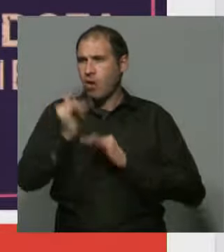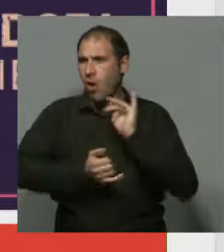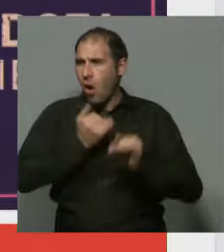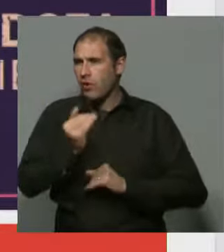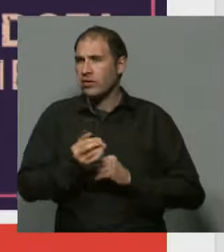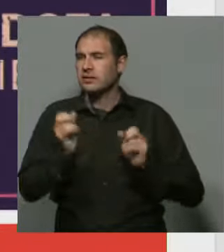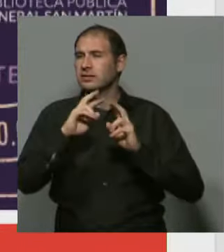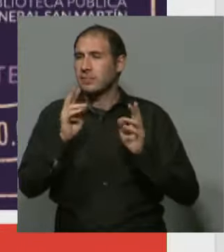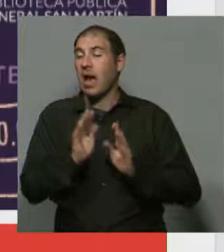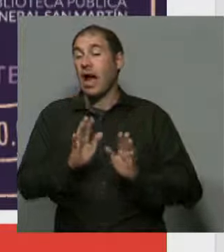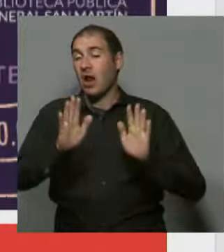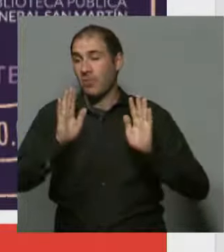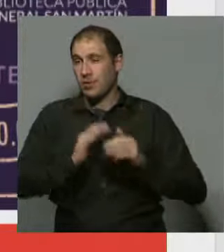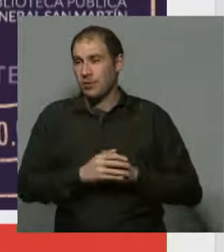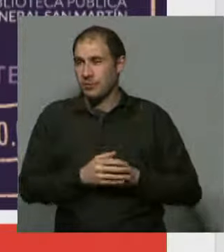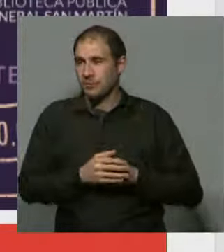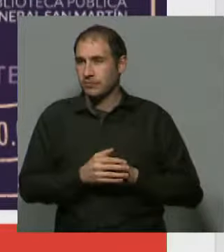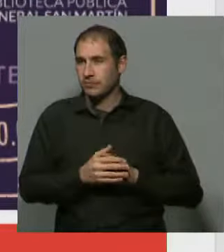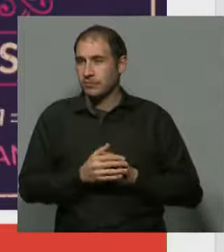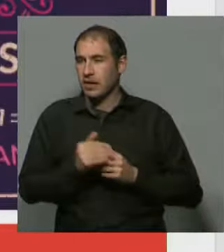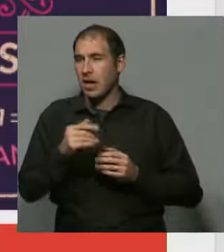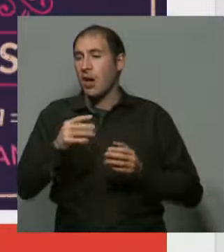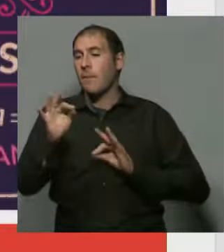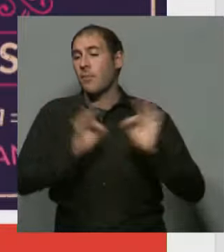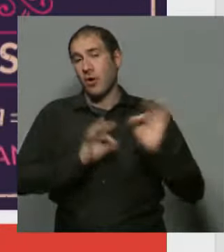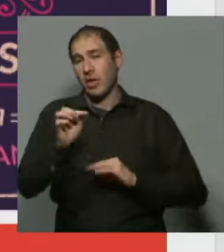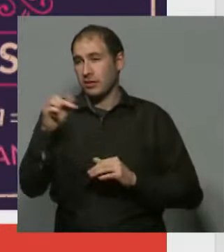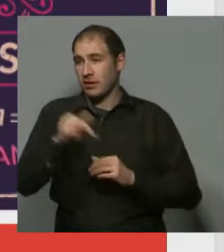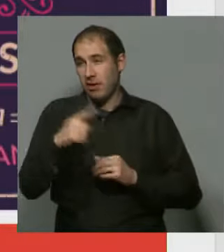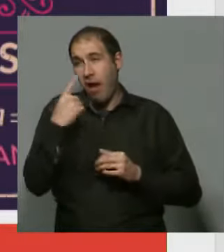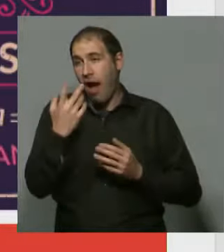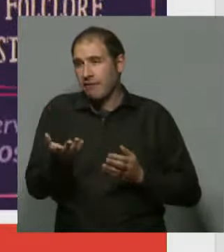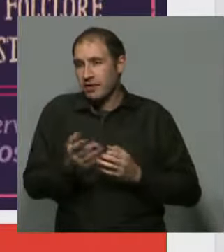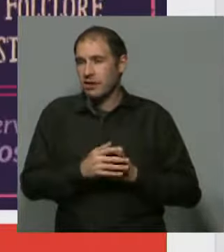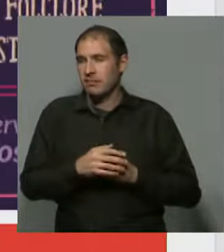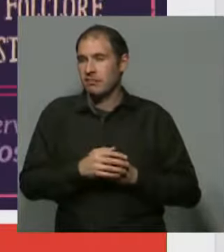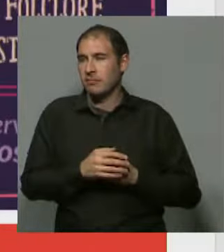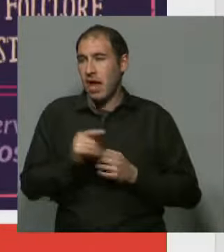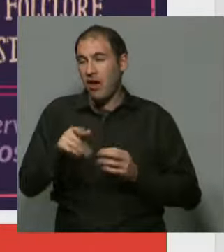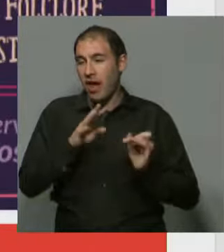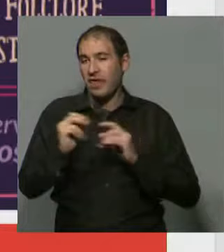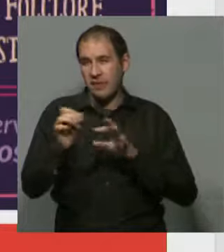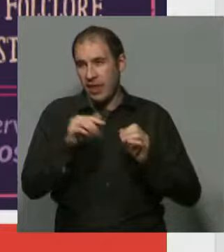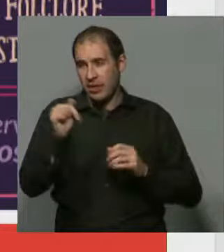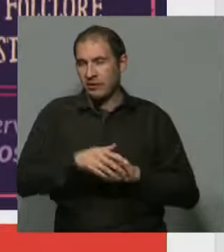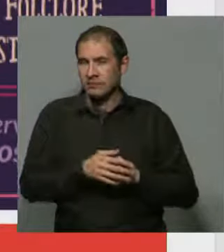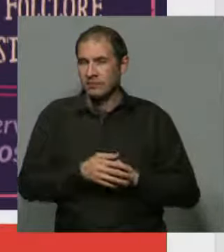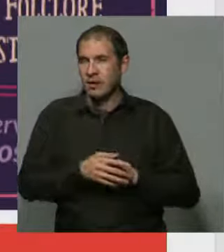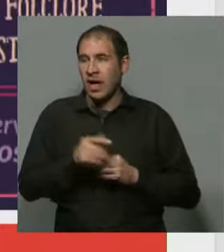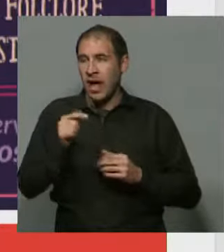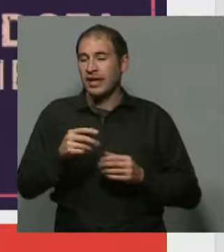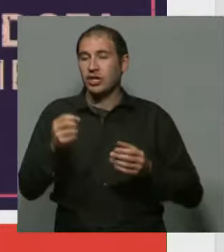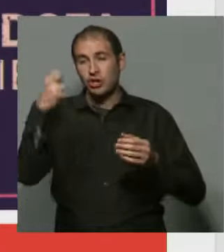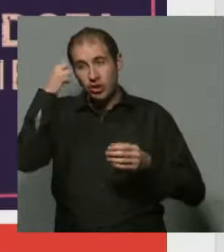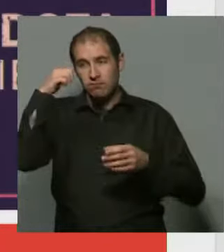el tema de la posibilidad, por supuesto es un proyecto, y vamos a ver ahora en el debate, cuando tome estado